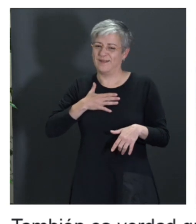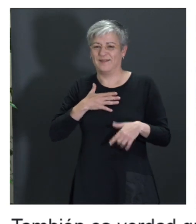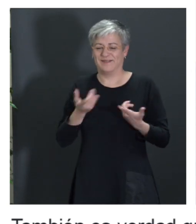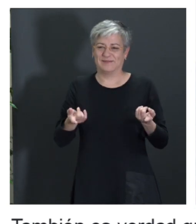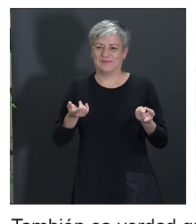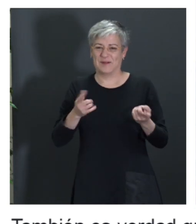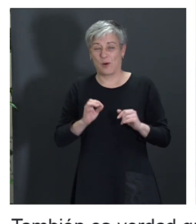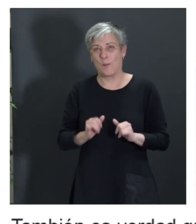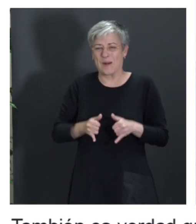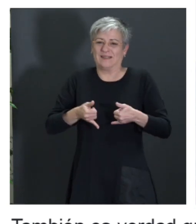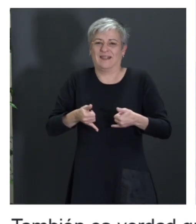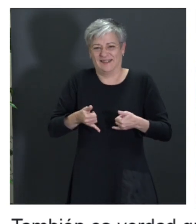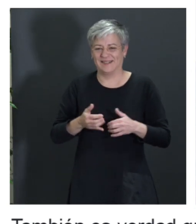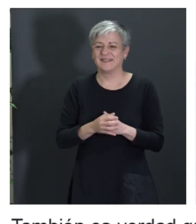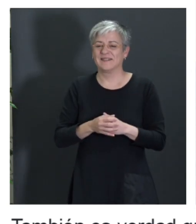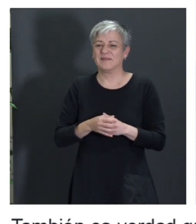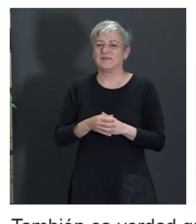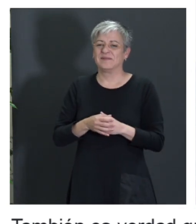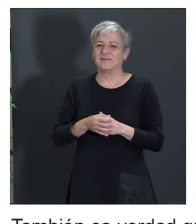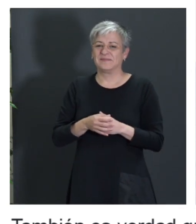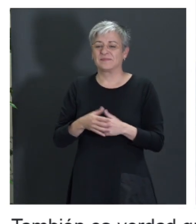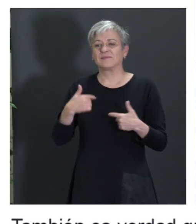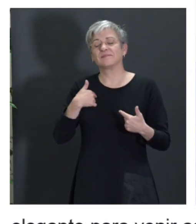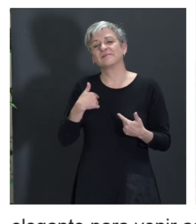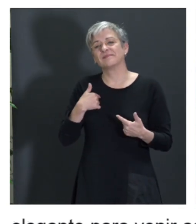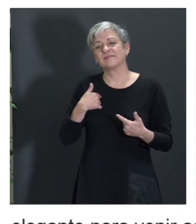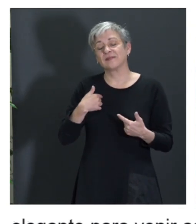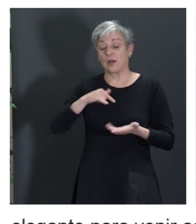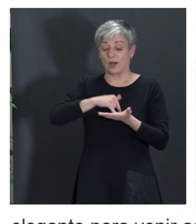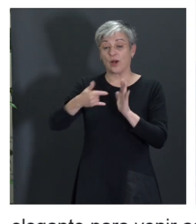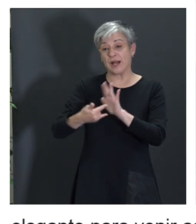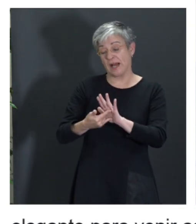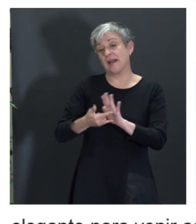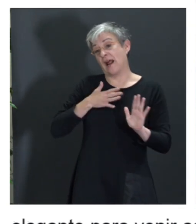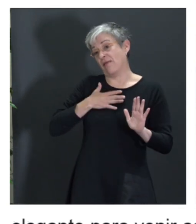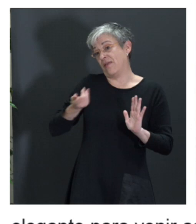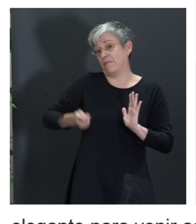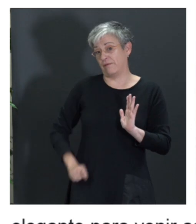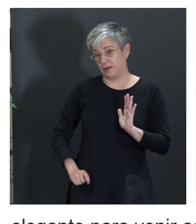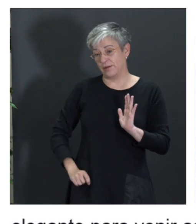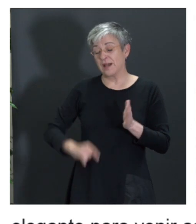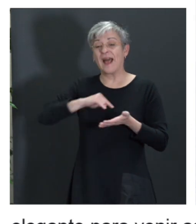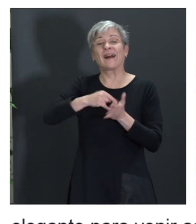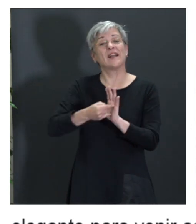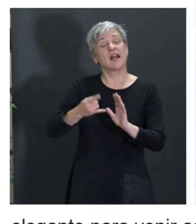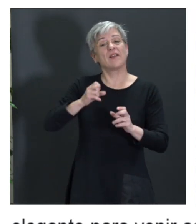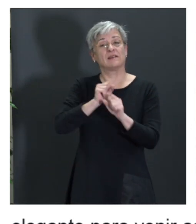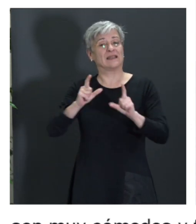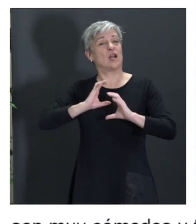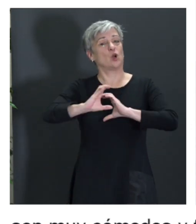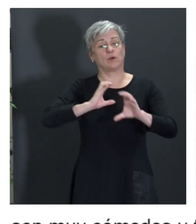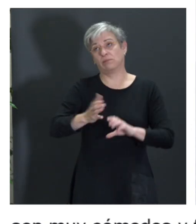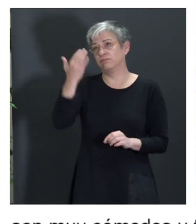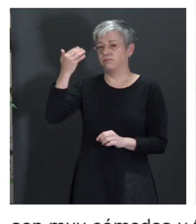poco elegantes. Bueno, pues nada, soy ingeniero de profesión, ¿vale? Estudié ingeniería de telecomunicación hace